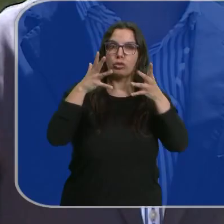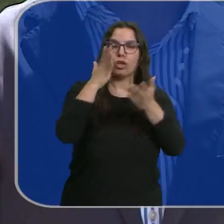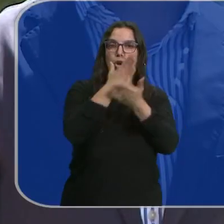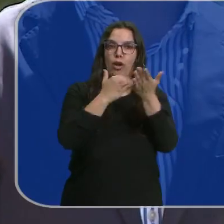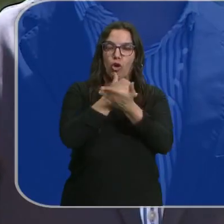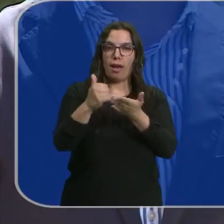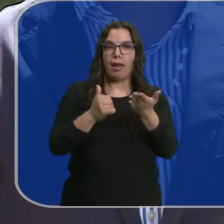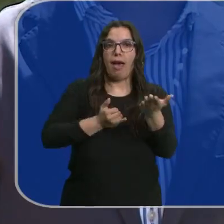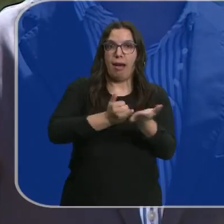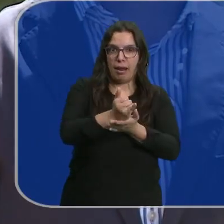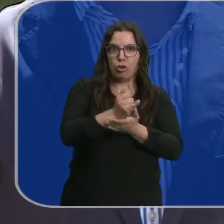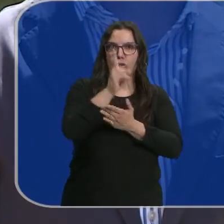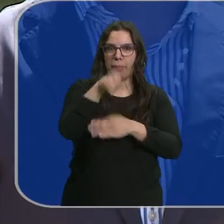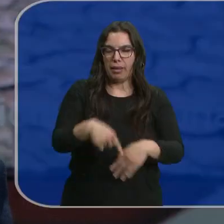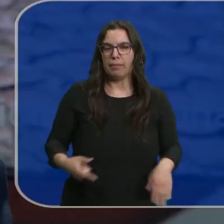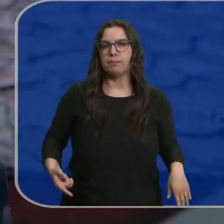Regional Agrario.